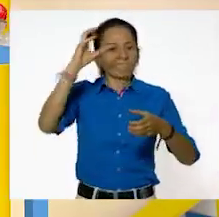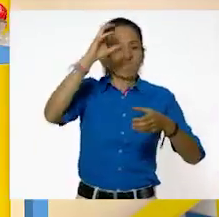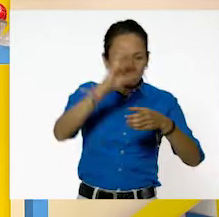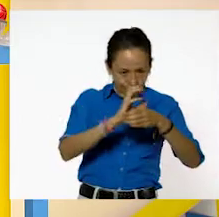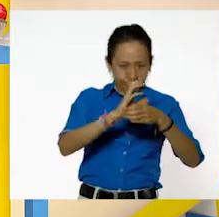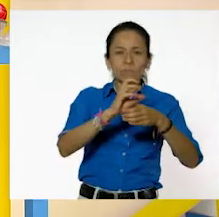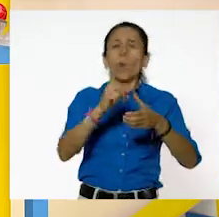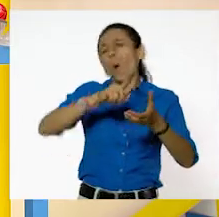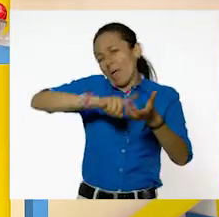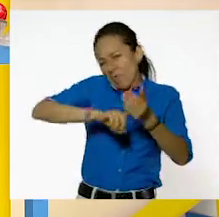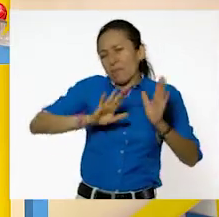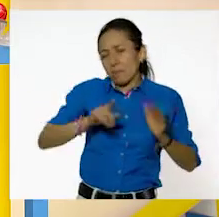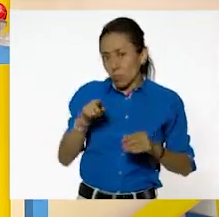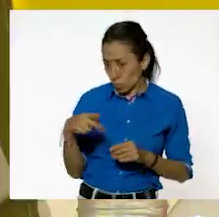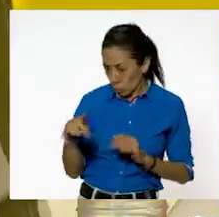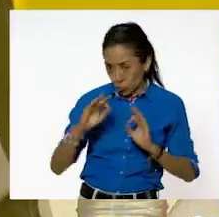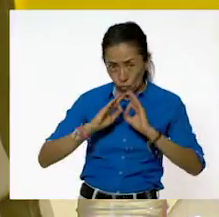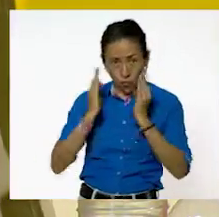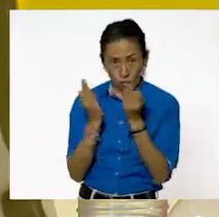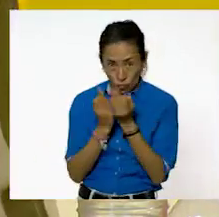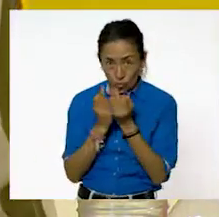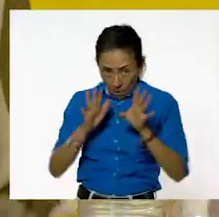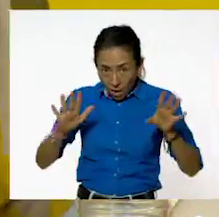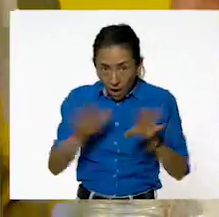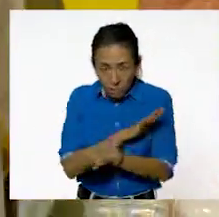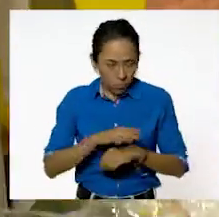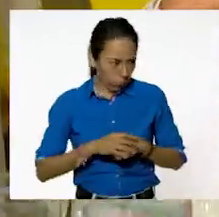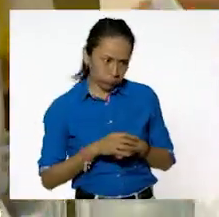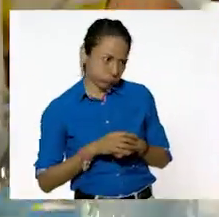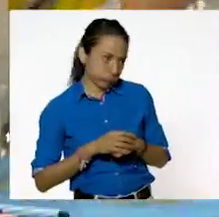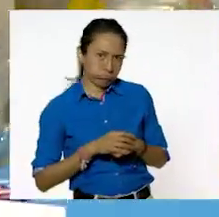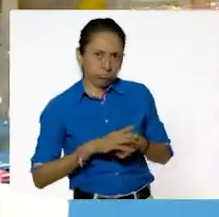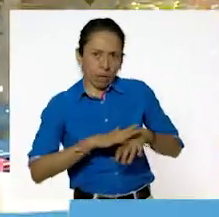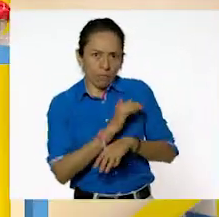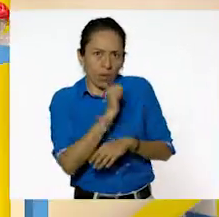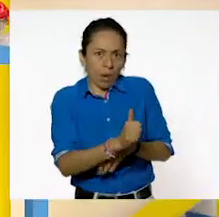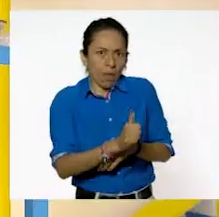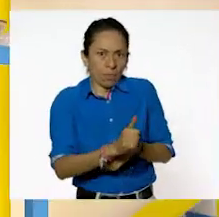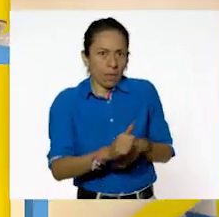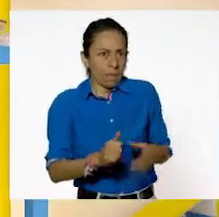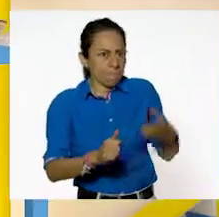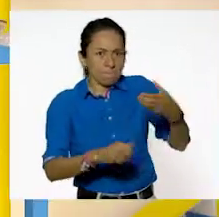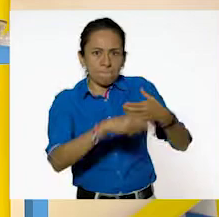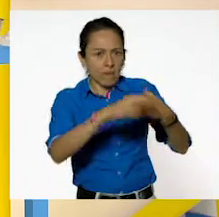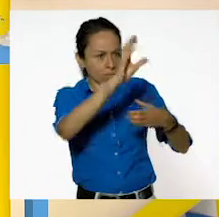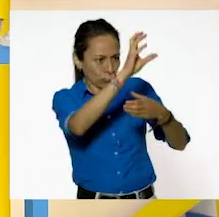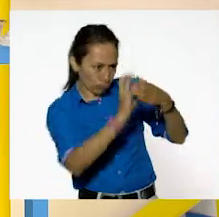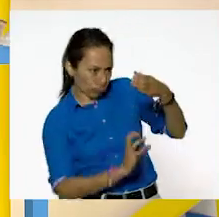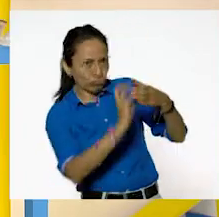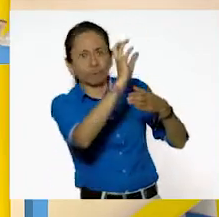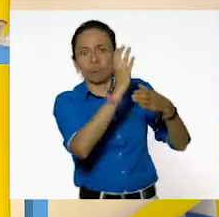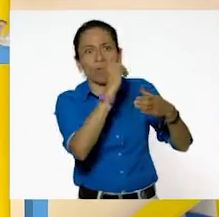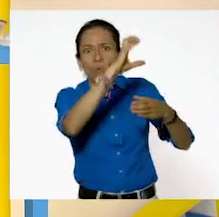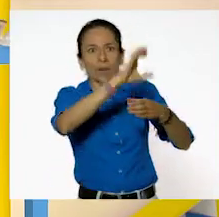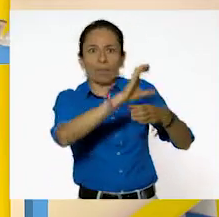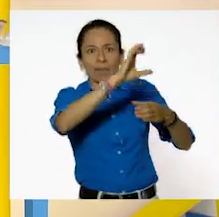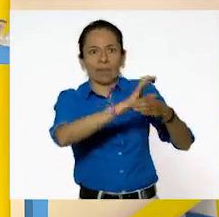No cambio su forma y ni siquiera puede entrar en el vaso. Ahora, si esa misma pelota yo la coloco